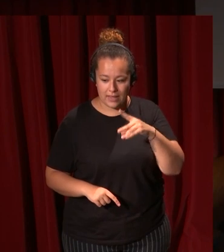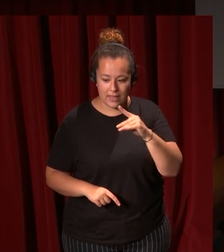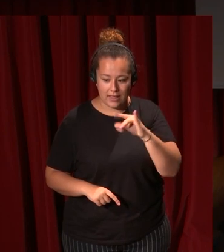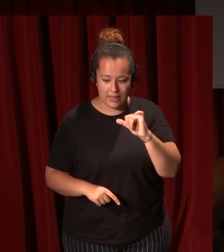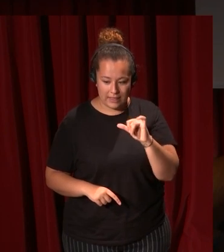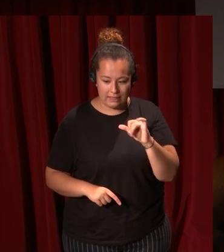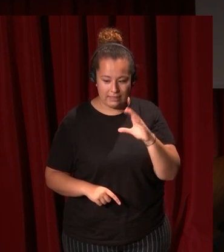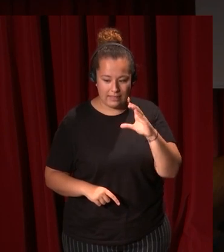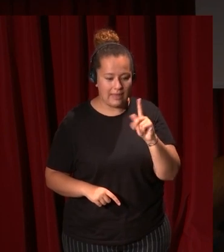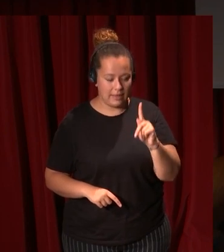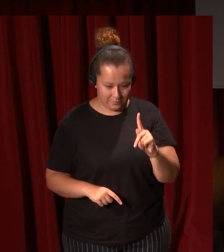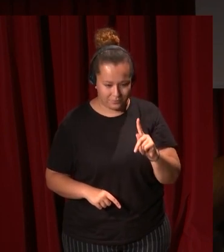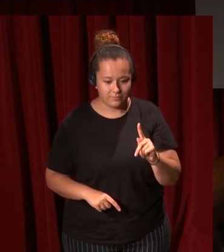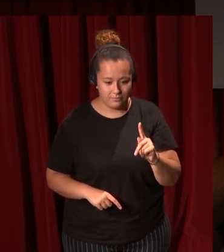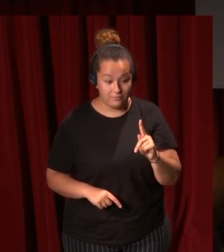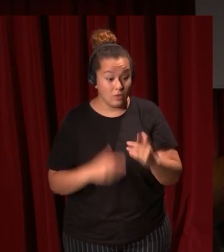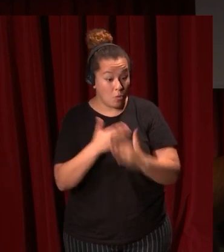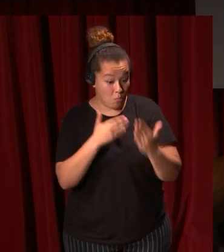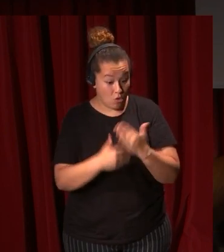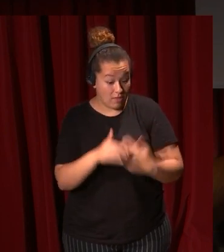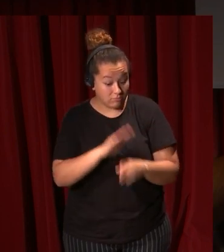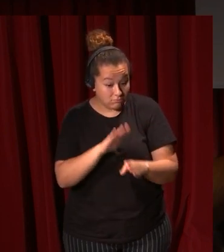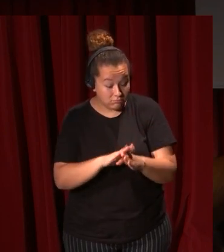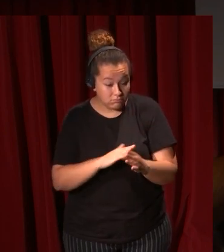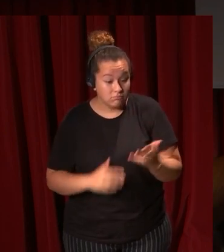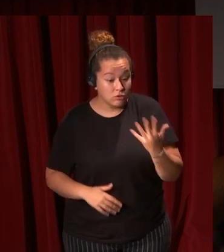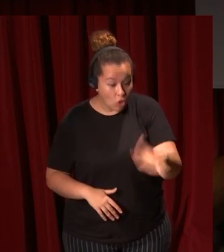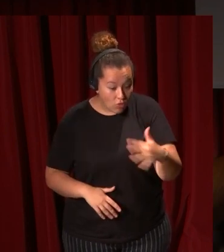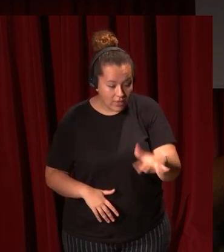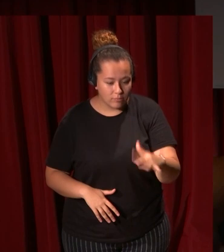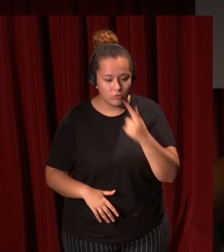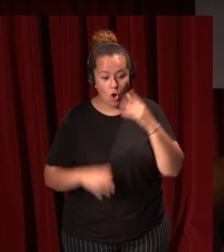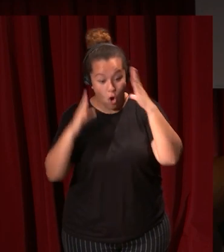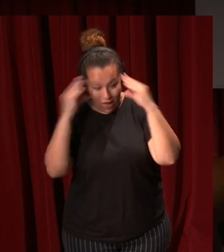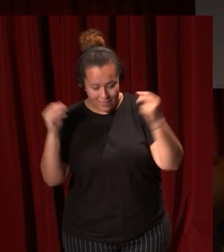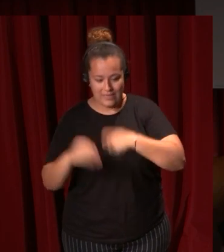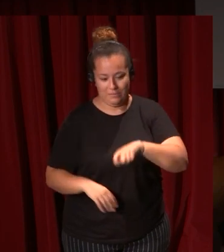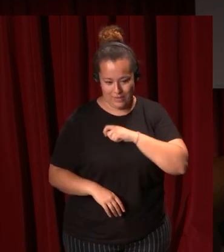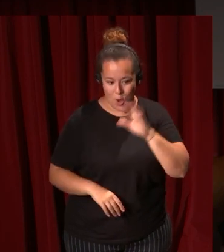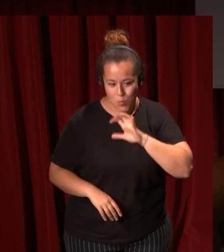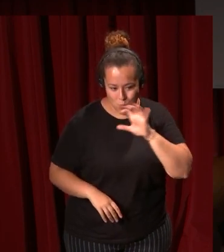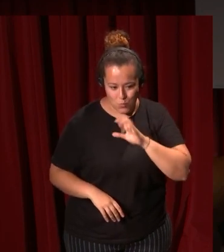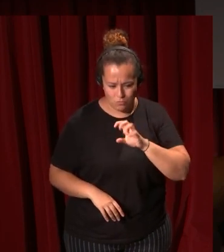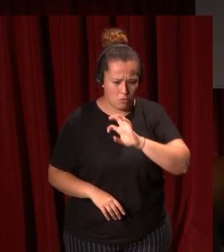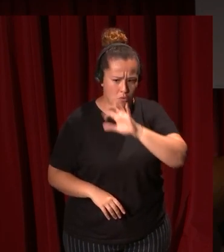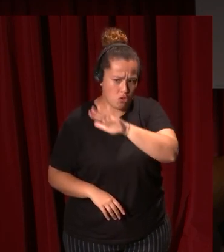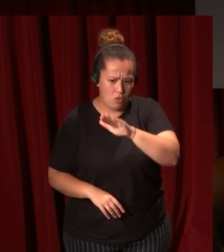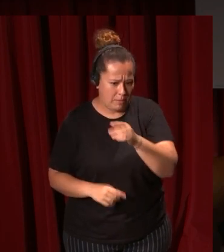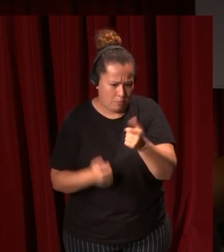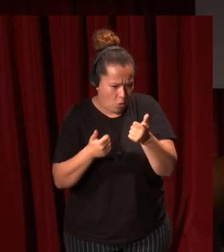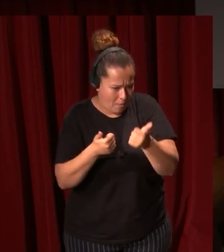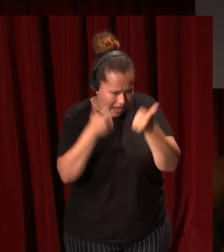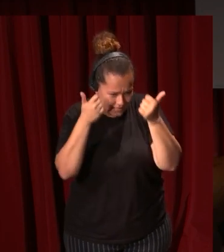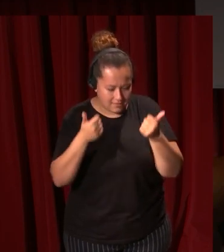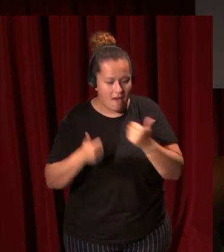esto donde se mantiene esta moda es curiosamente en Holanda y en España y en pocos lugares más algo también en